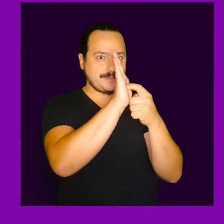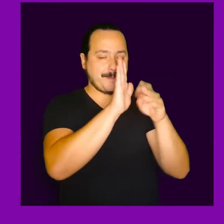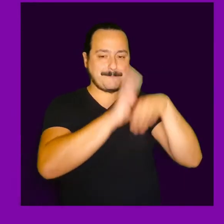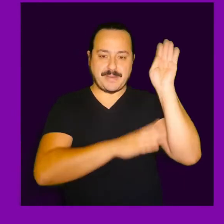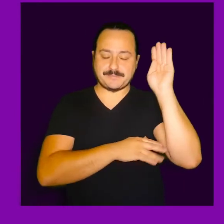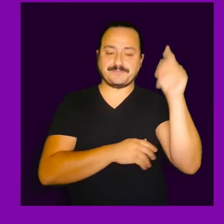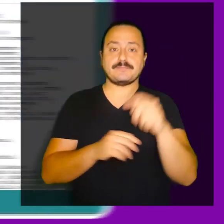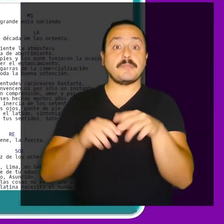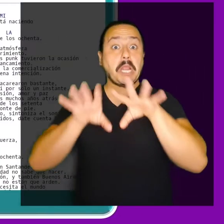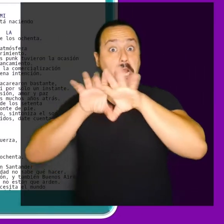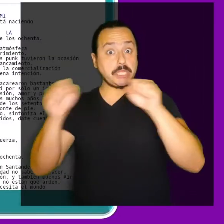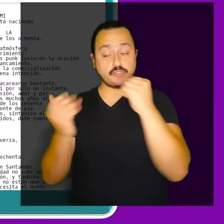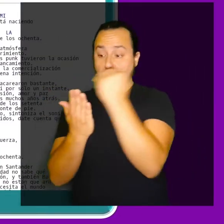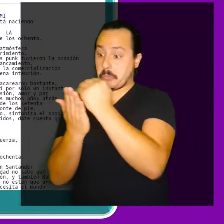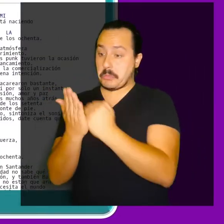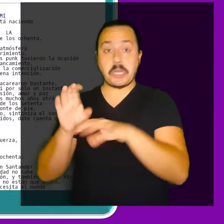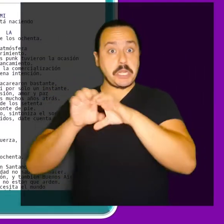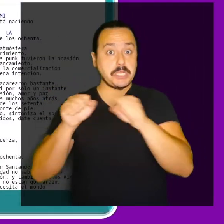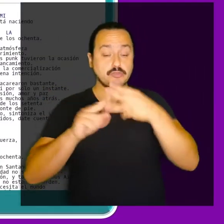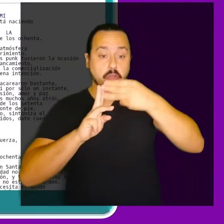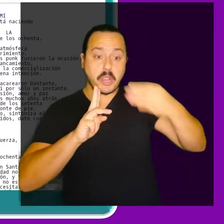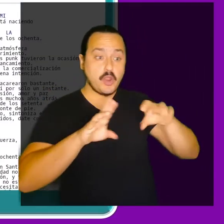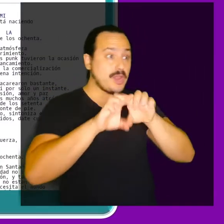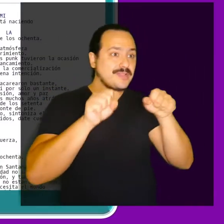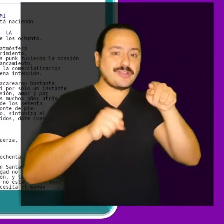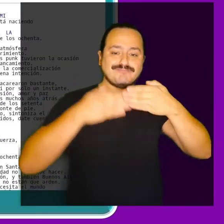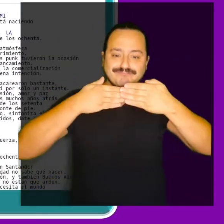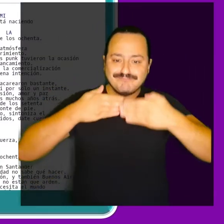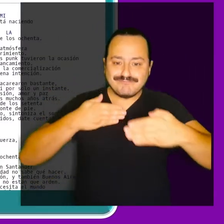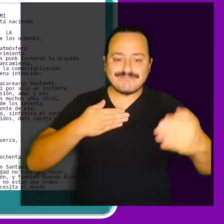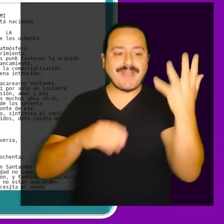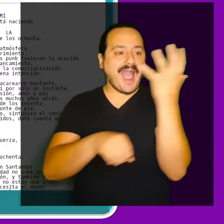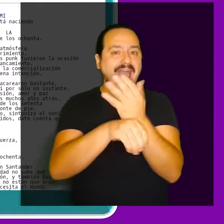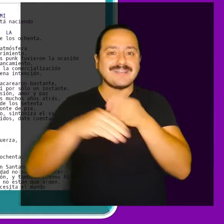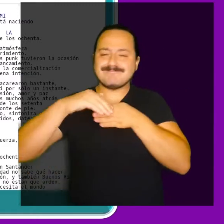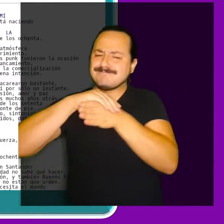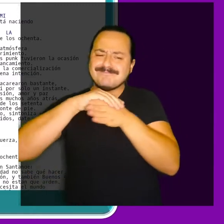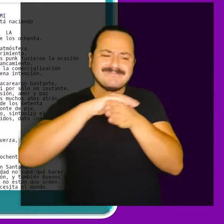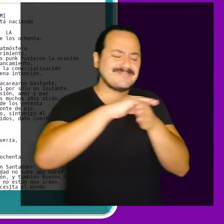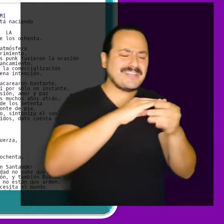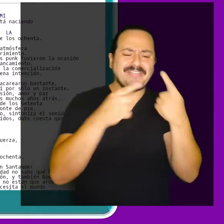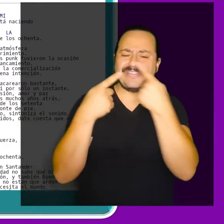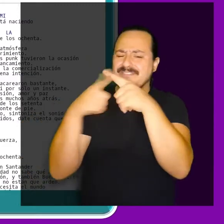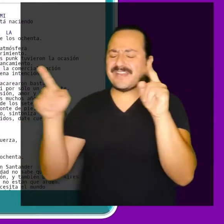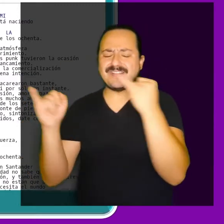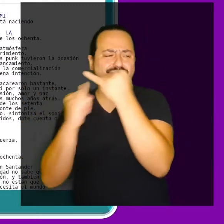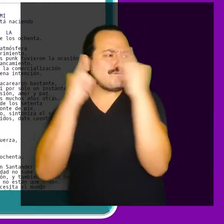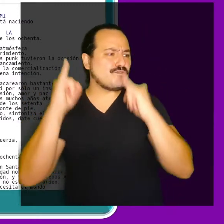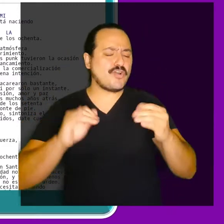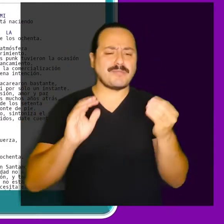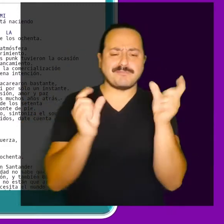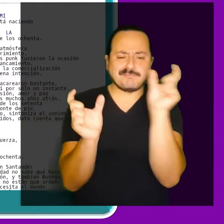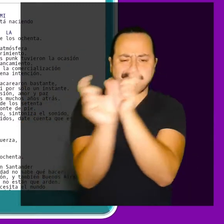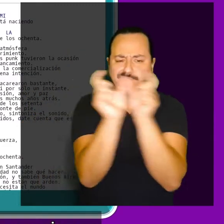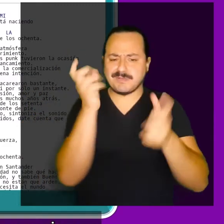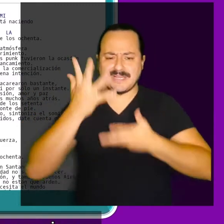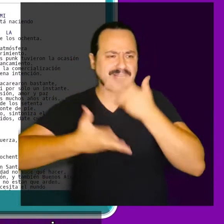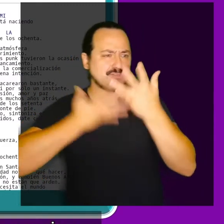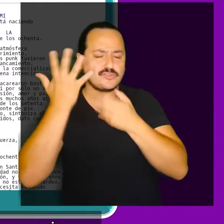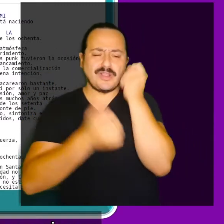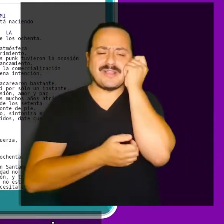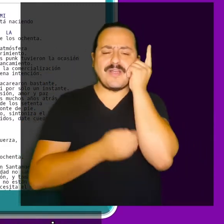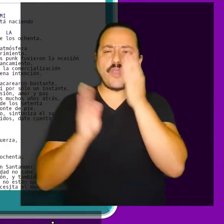Al tener la letra con sus acordes, tenemos acceso a diversos elementos. Por ejemplo, podemos descifrar la forma de la canción,